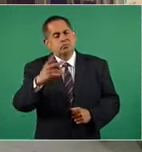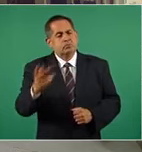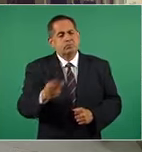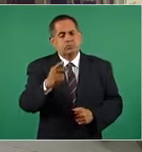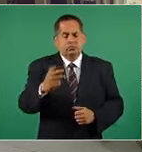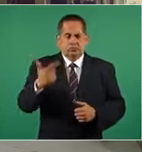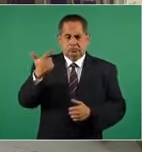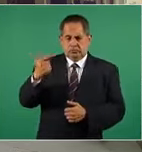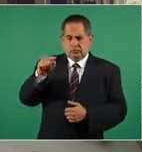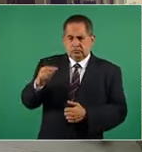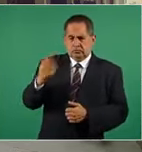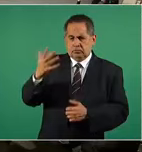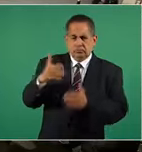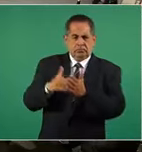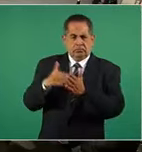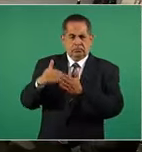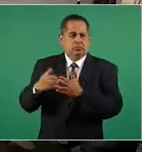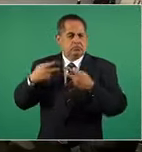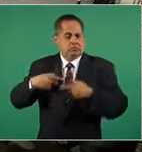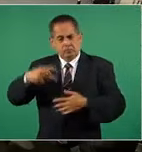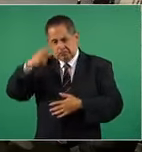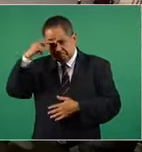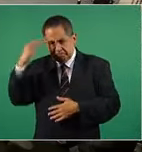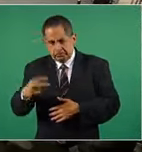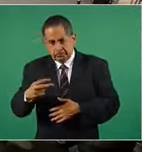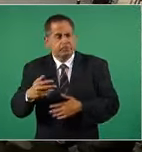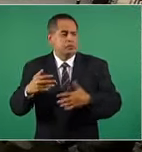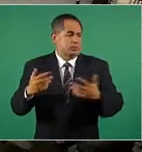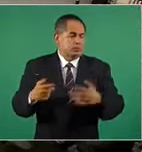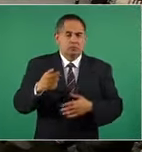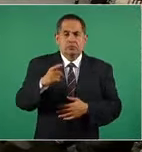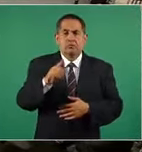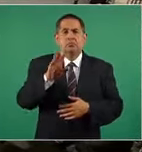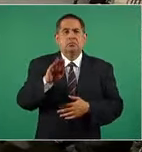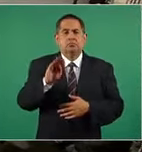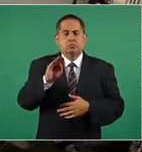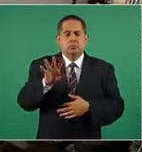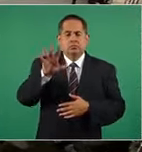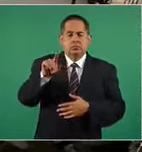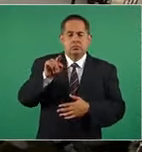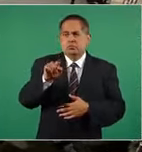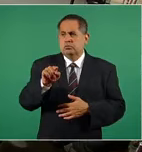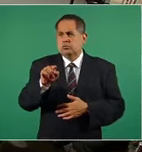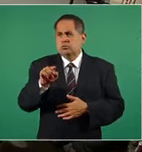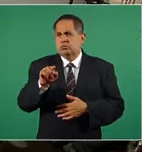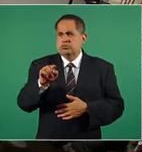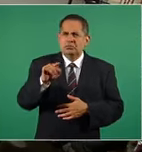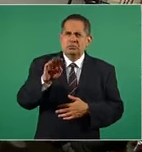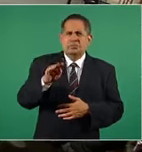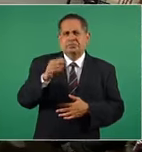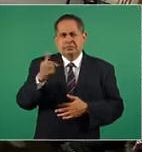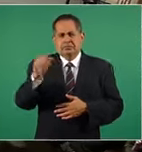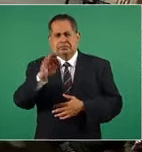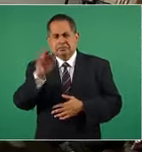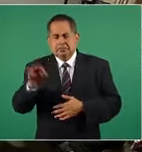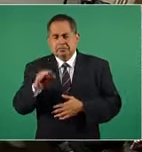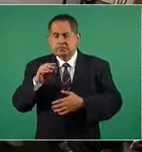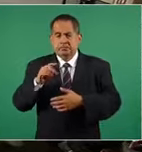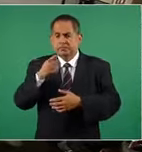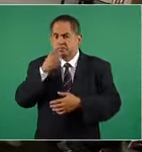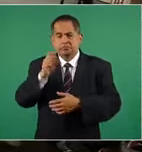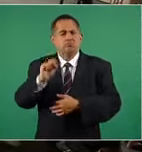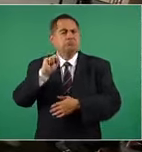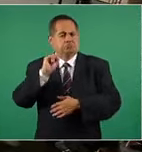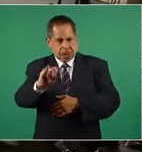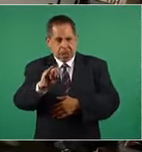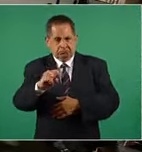7.5 millones de mexicanos. Muchísimos. De esos, el 95, 96 por ciento, si no me equivoco, votó por el sí